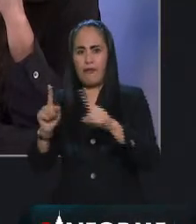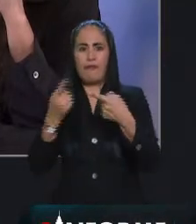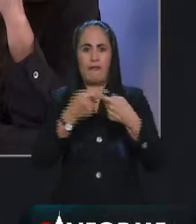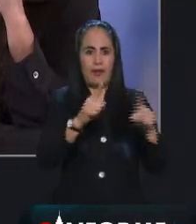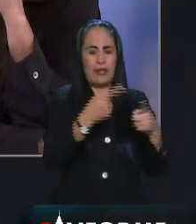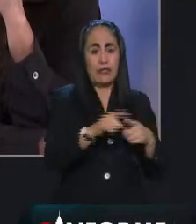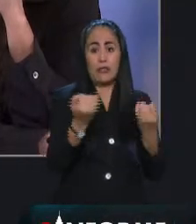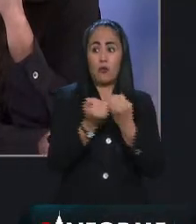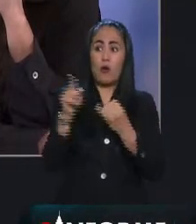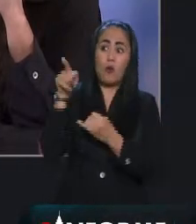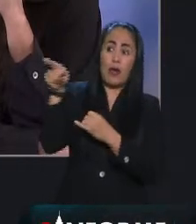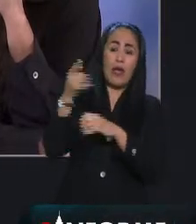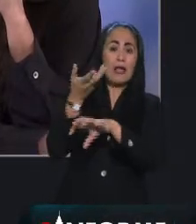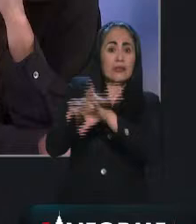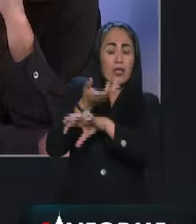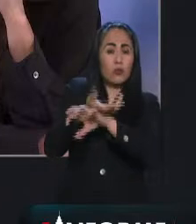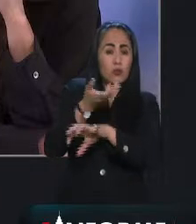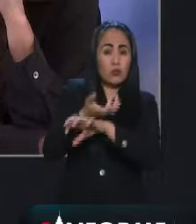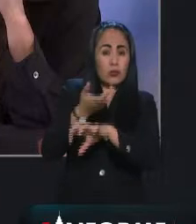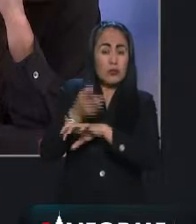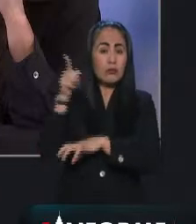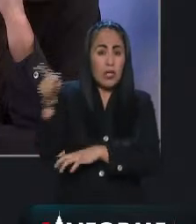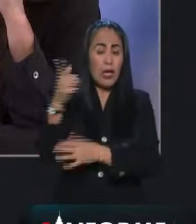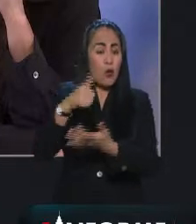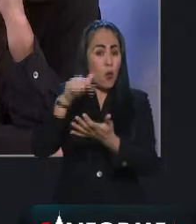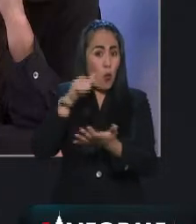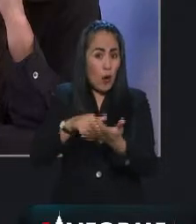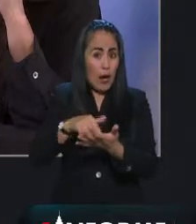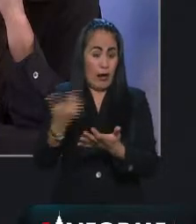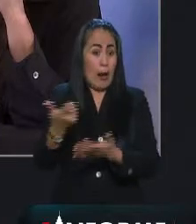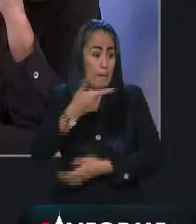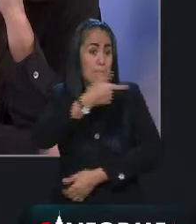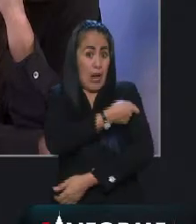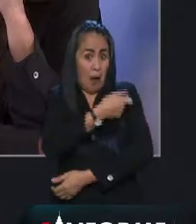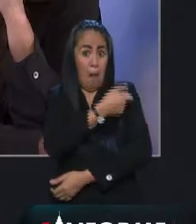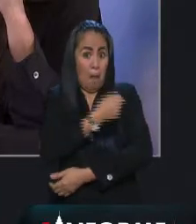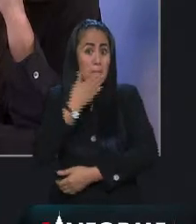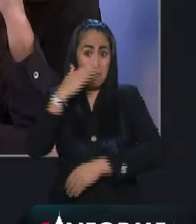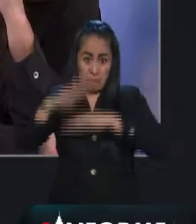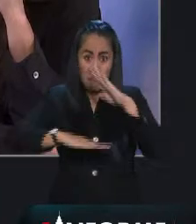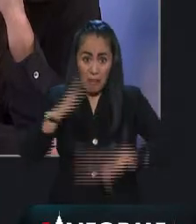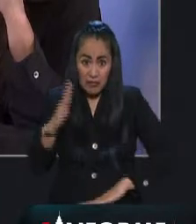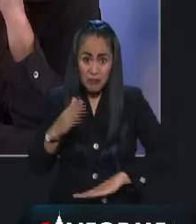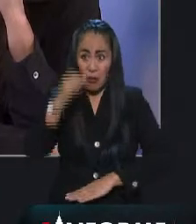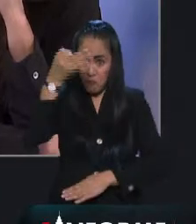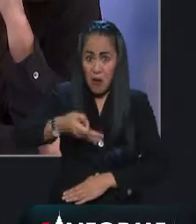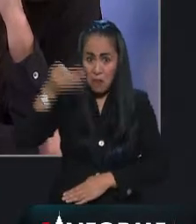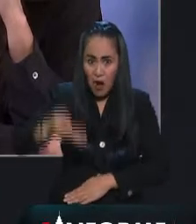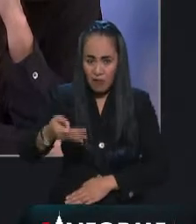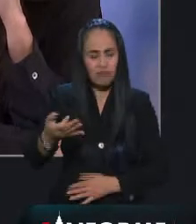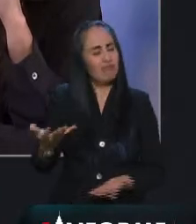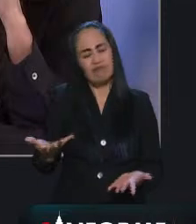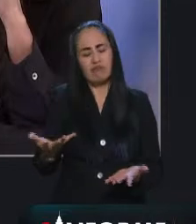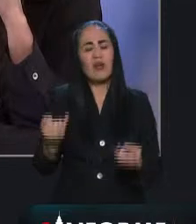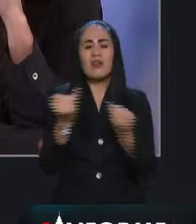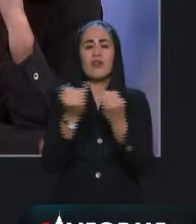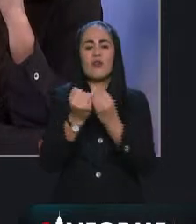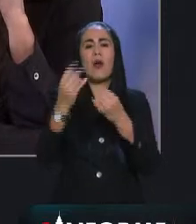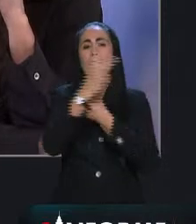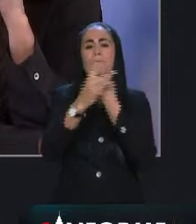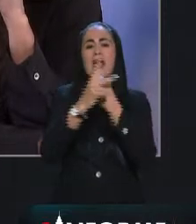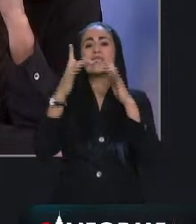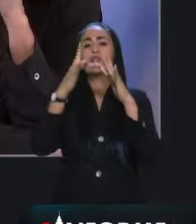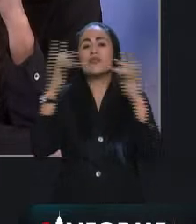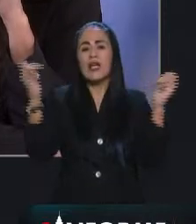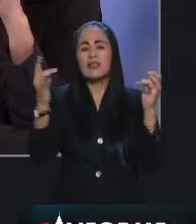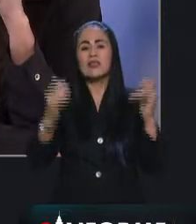los Estados Unidos, lugares donde la vacunación no es lo que se esperaría por parte de la población. Bueno, Francia reportó algunas